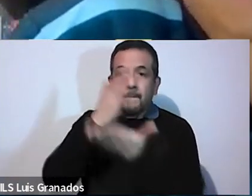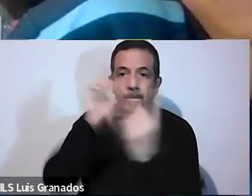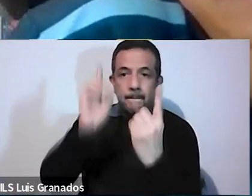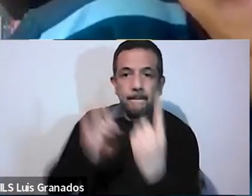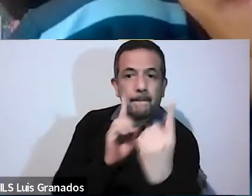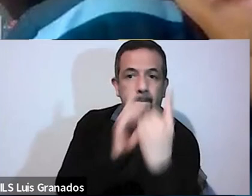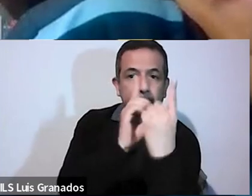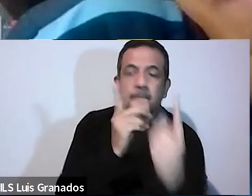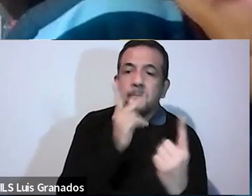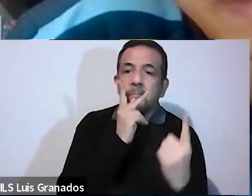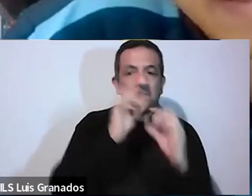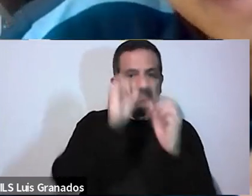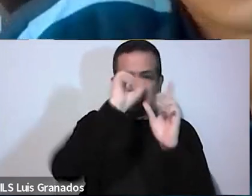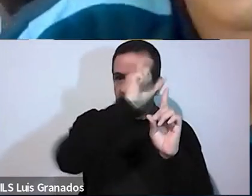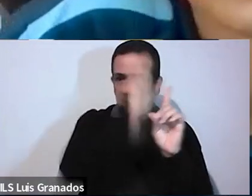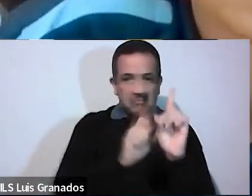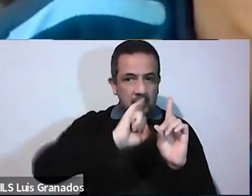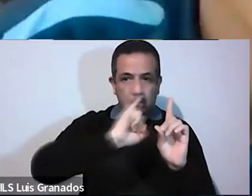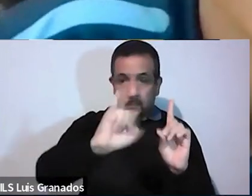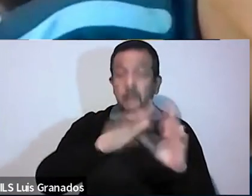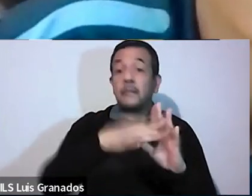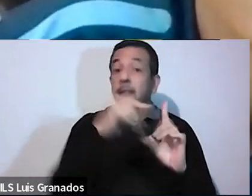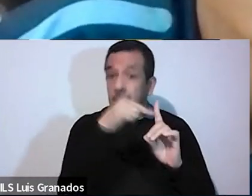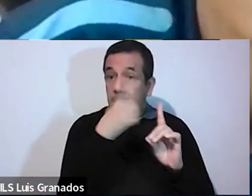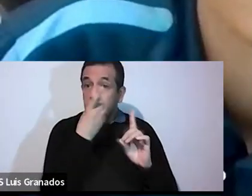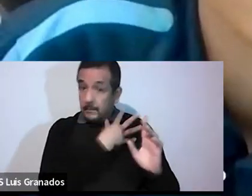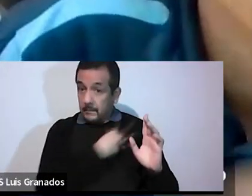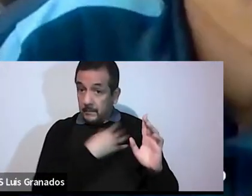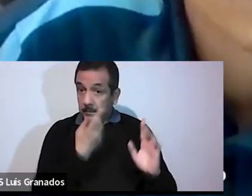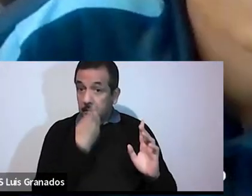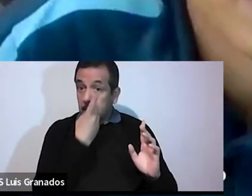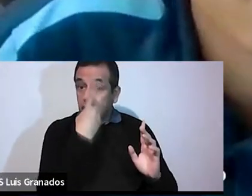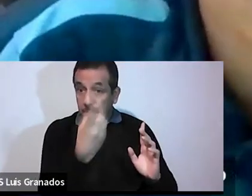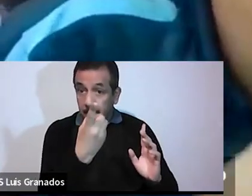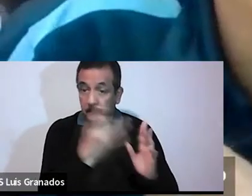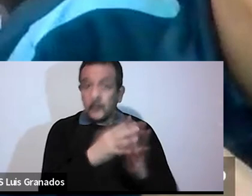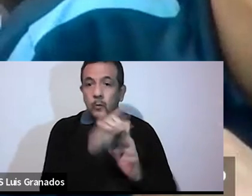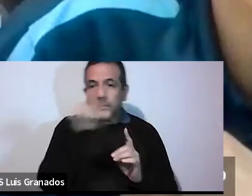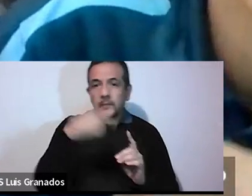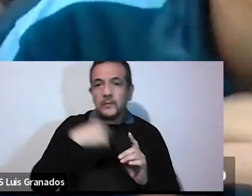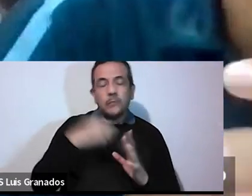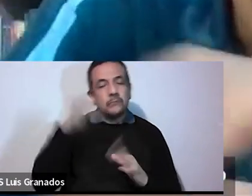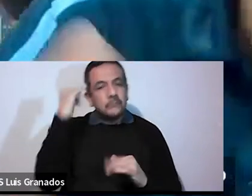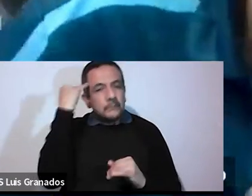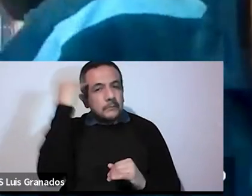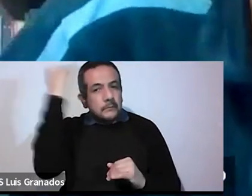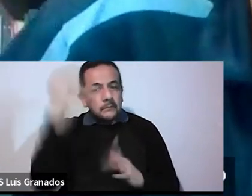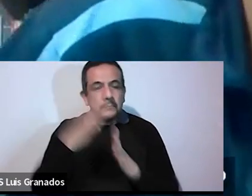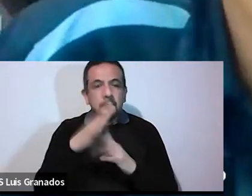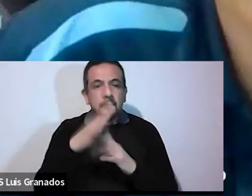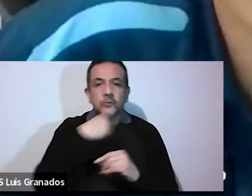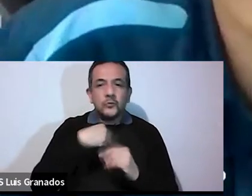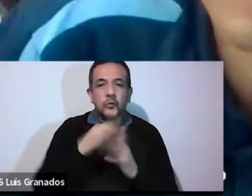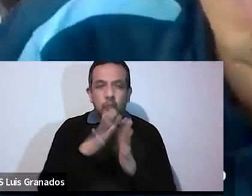al padre tal cual es. Y le dice, nos podemos imaginar, ¿verdad?, utilizando, basándonos